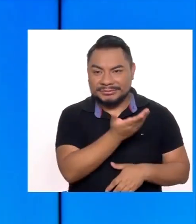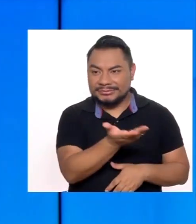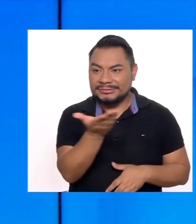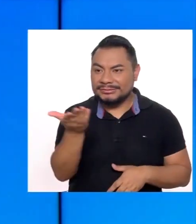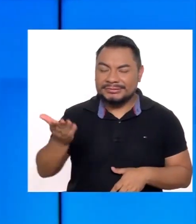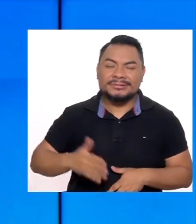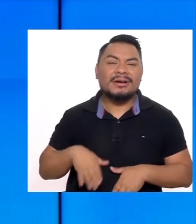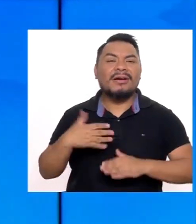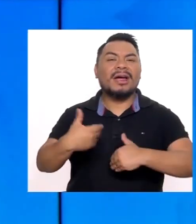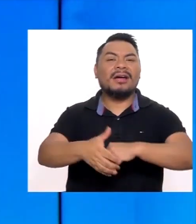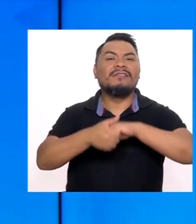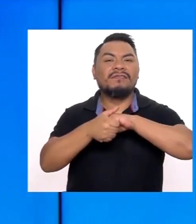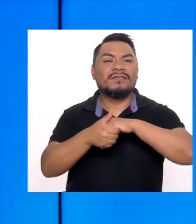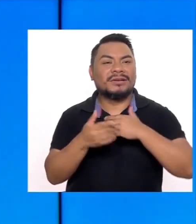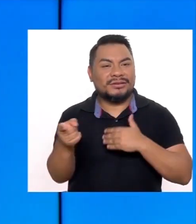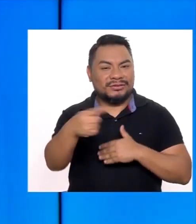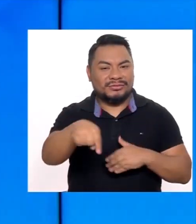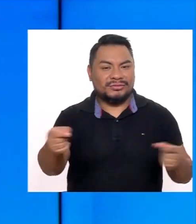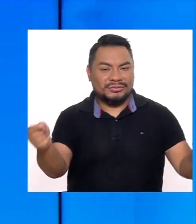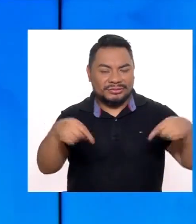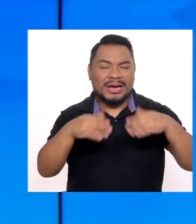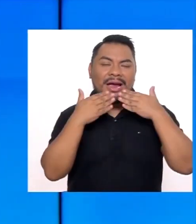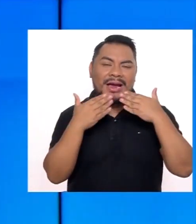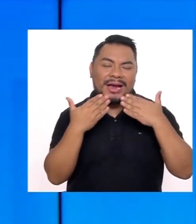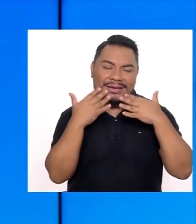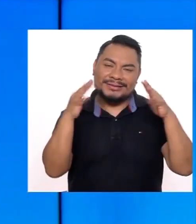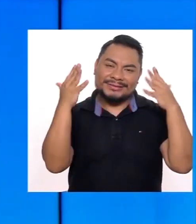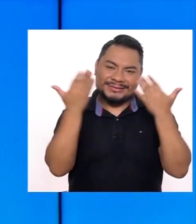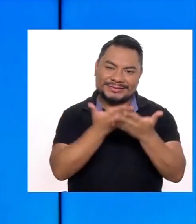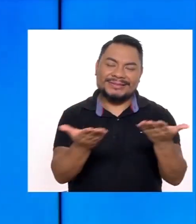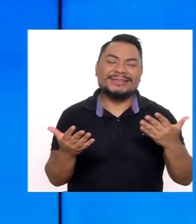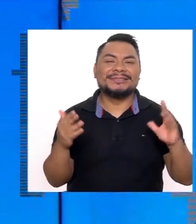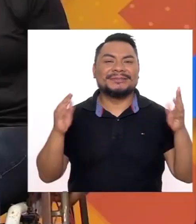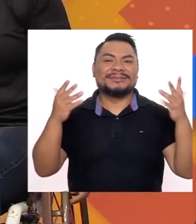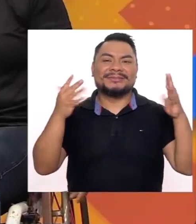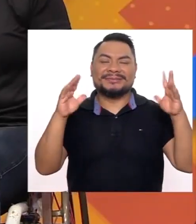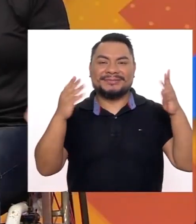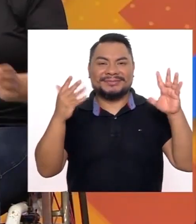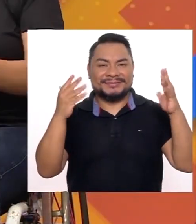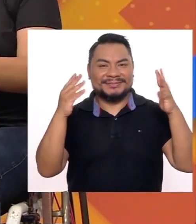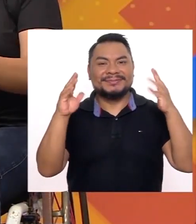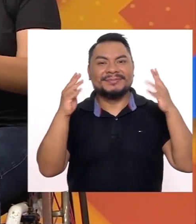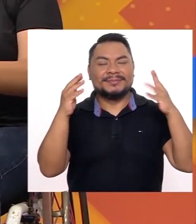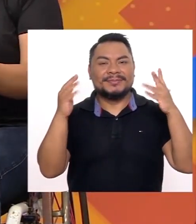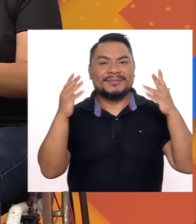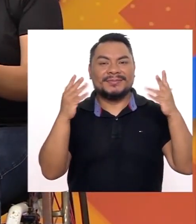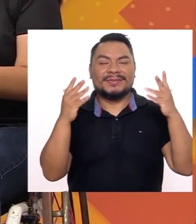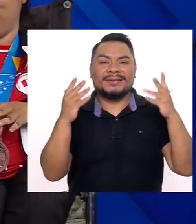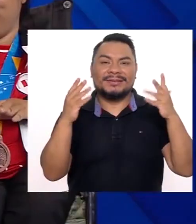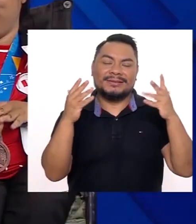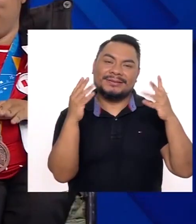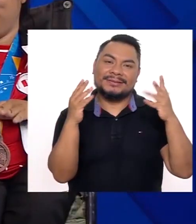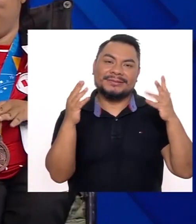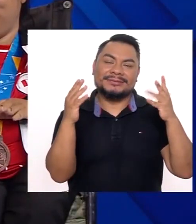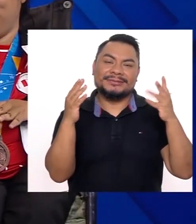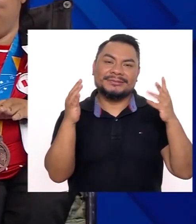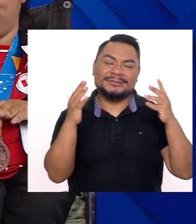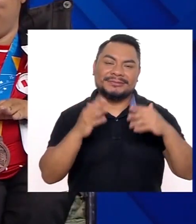Que bueno Felicitaciones por estar aquí Gracias también Por compartir Todo lo que ha hecho Y